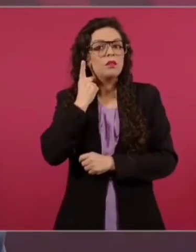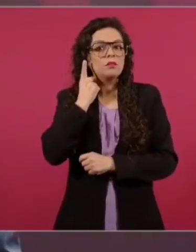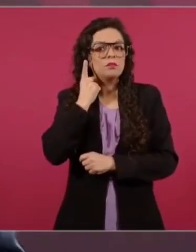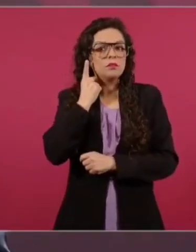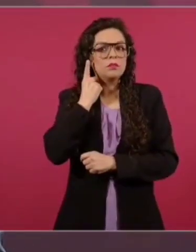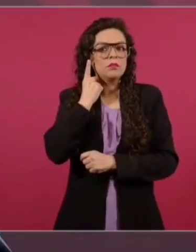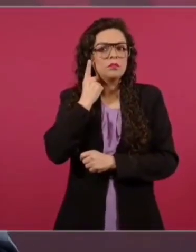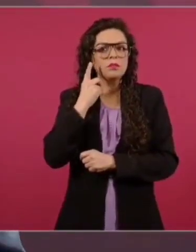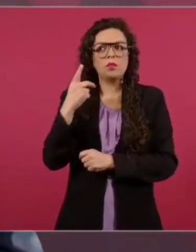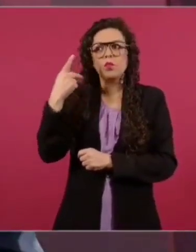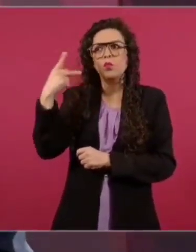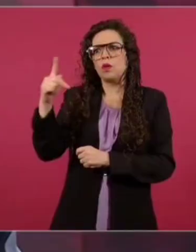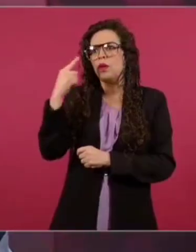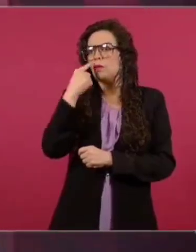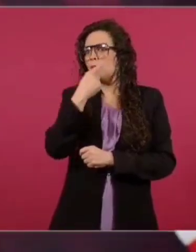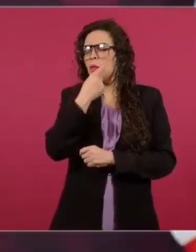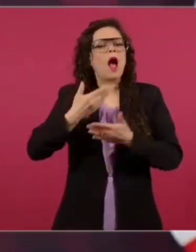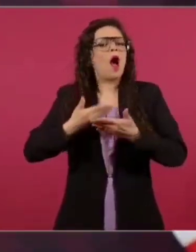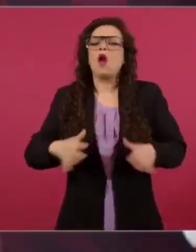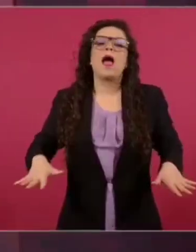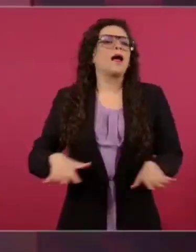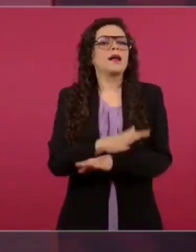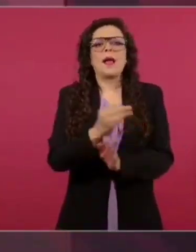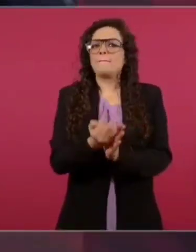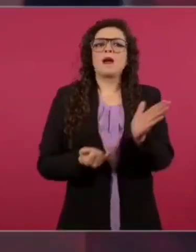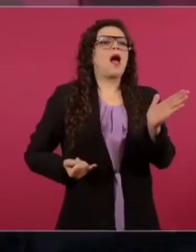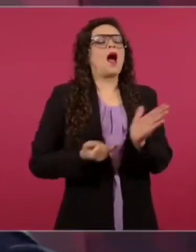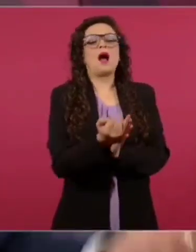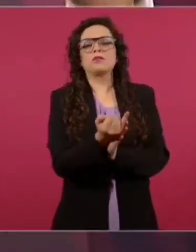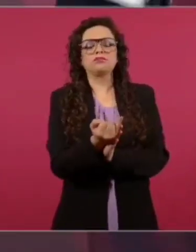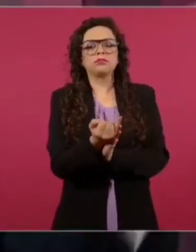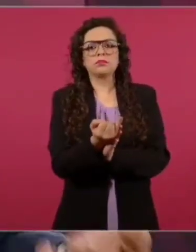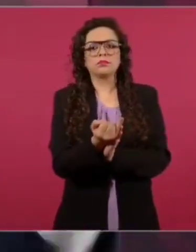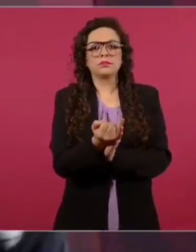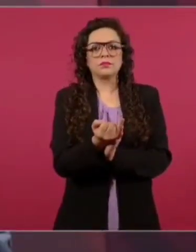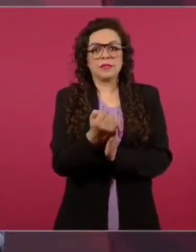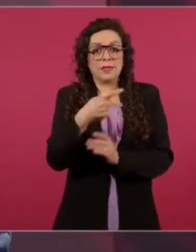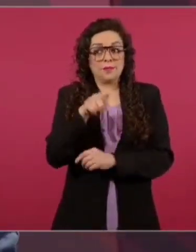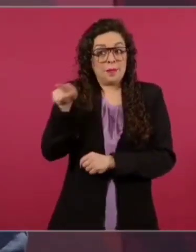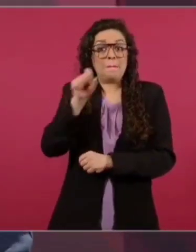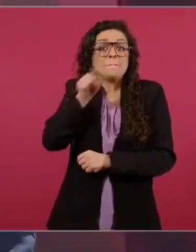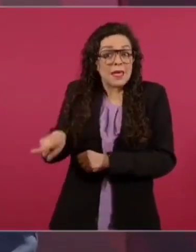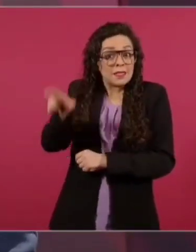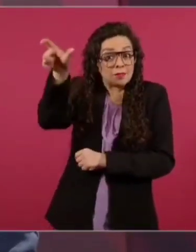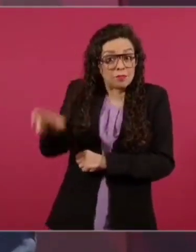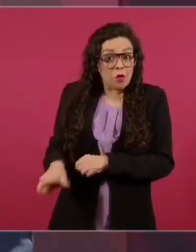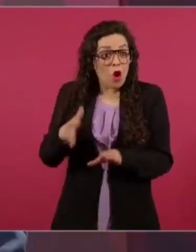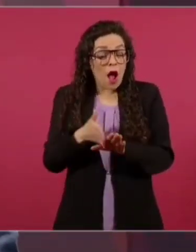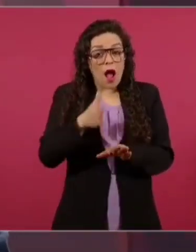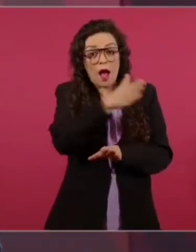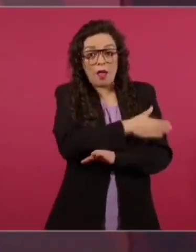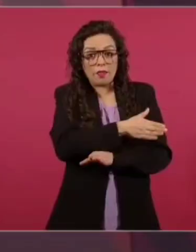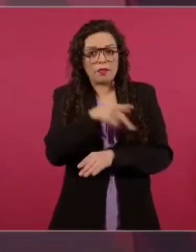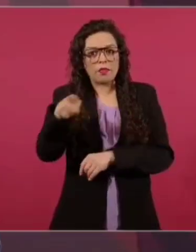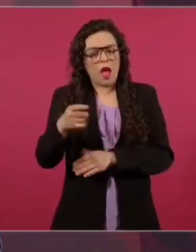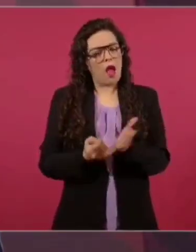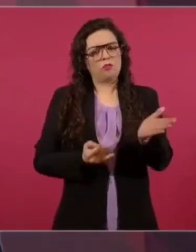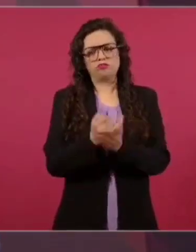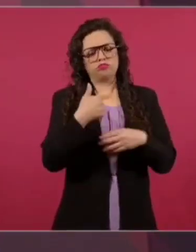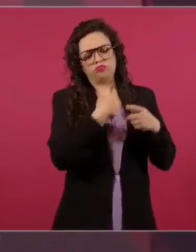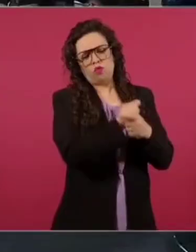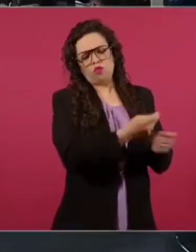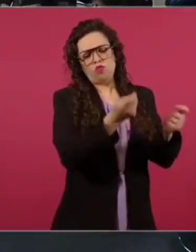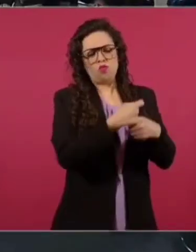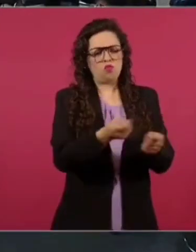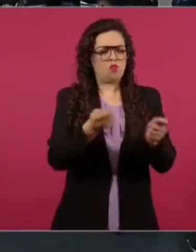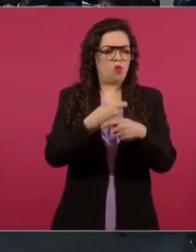Y aunque él decidió en su momento cómo distribuirlos de